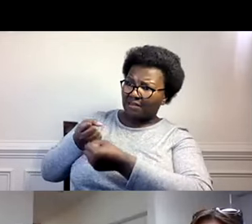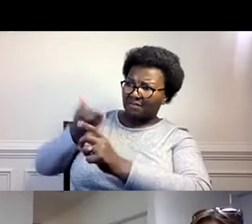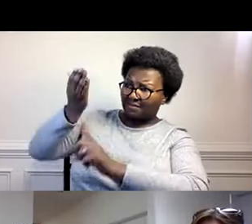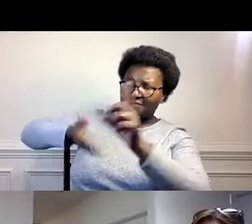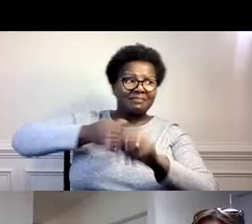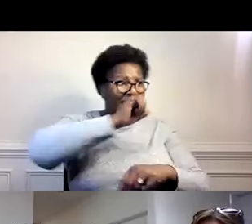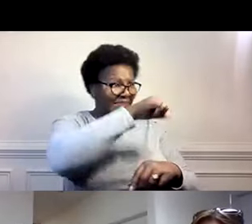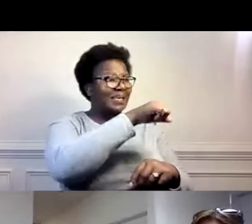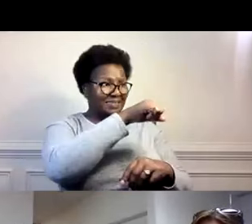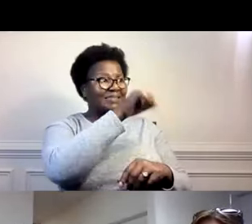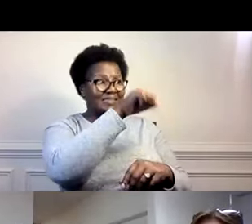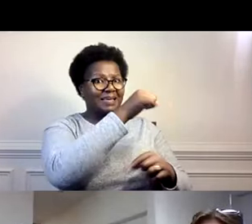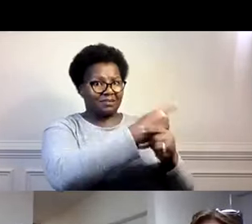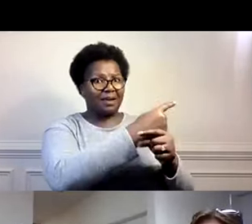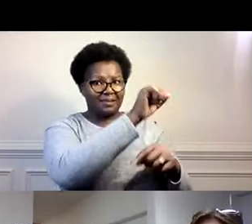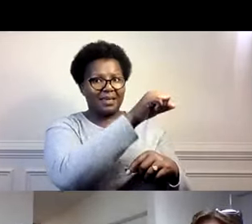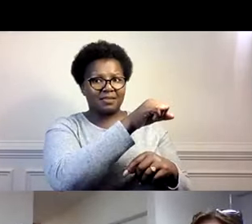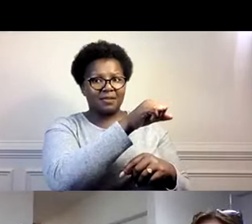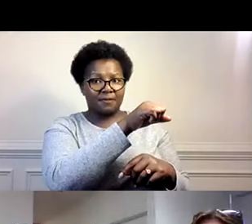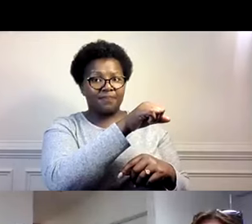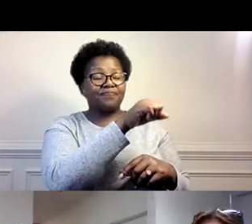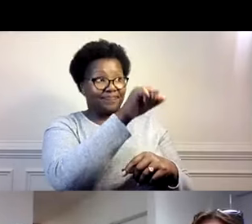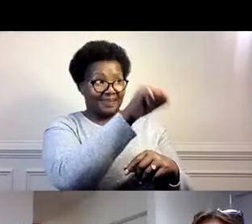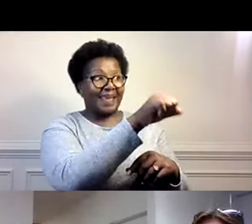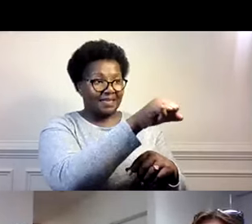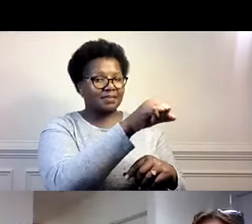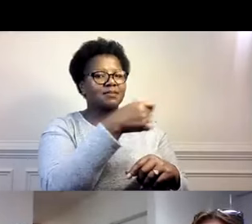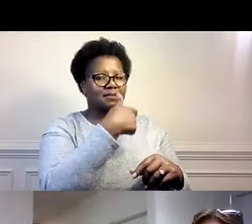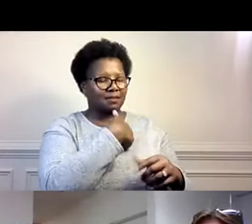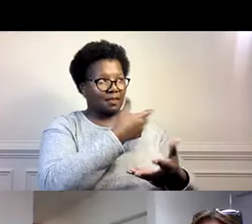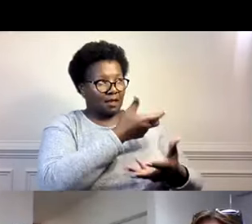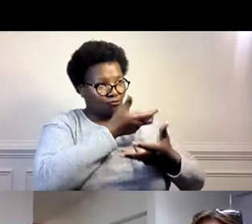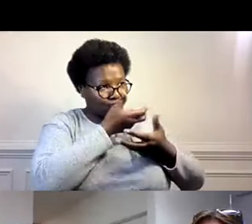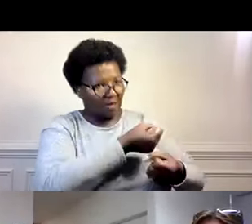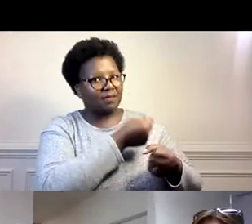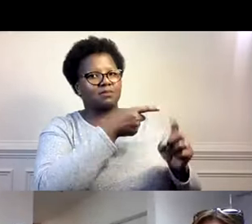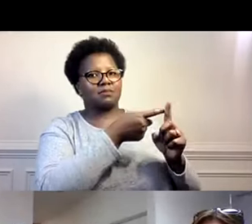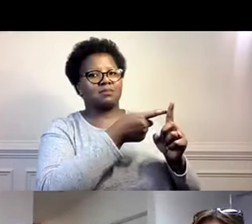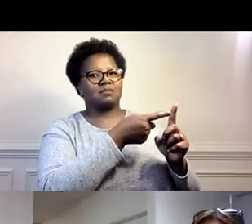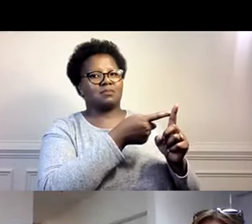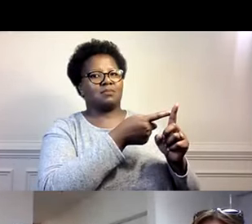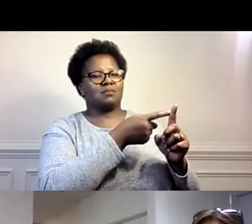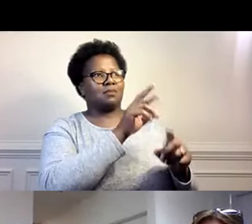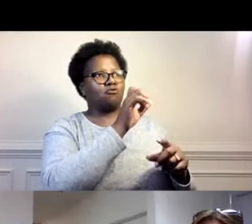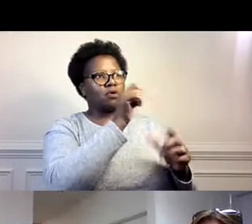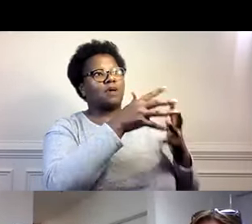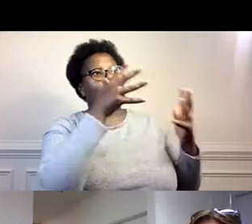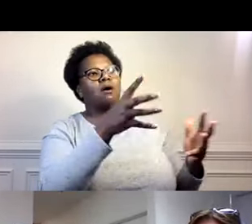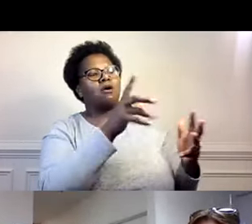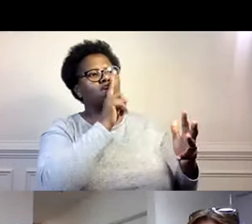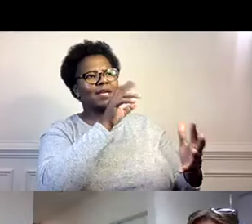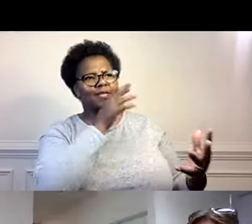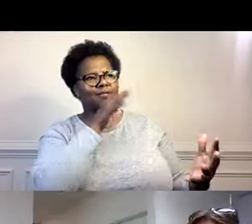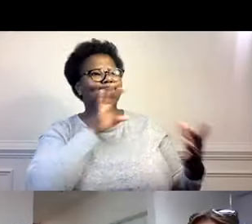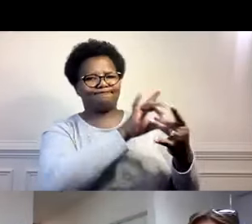tiempo uno siente confianza. ¿Verdad? ¿Sientes confianza? Rosa. Yo confío en Rosa bastante.